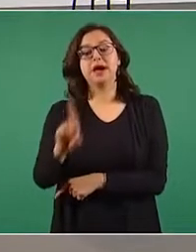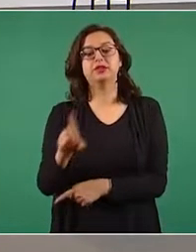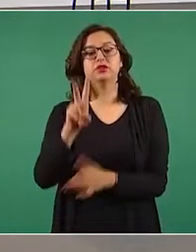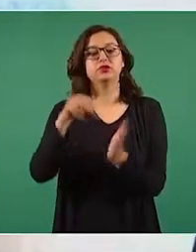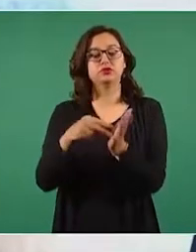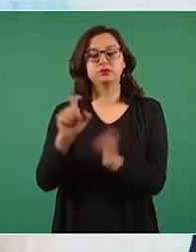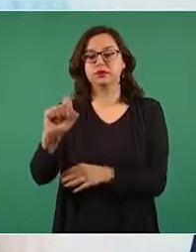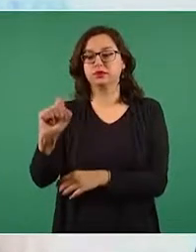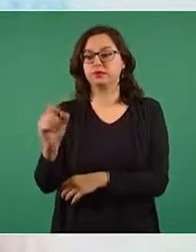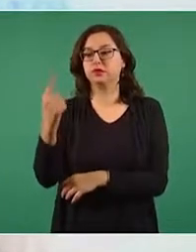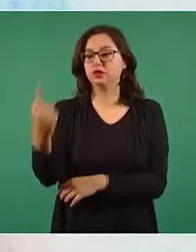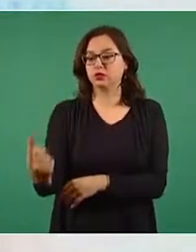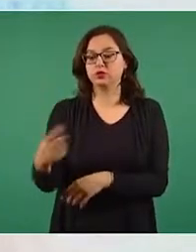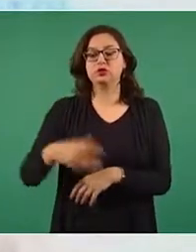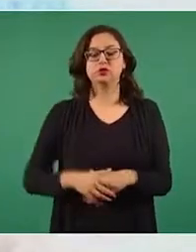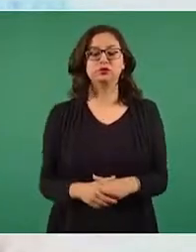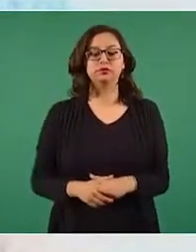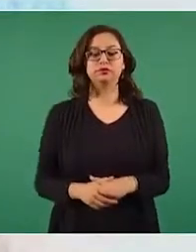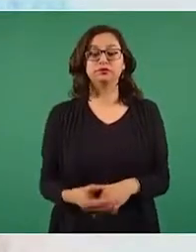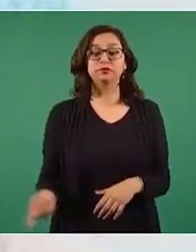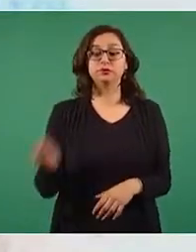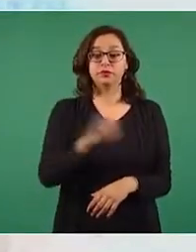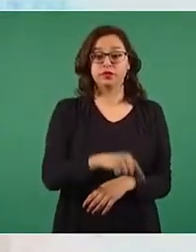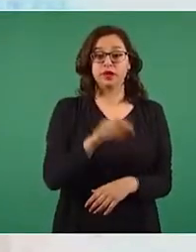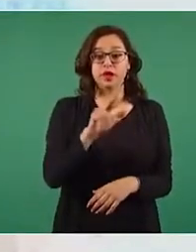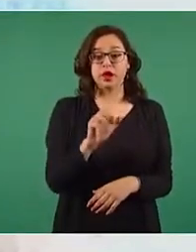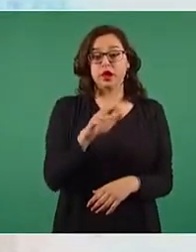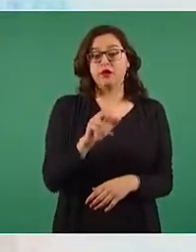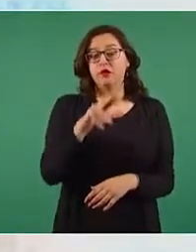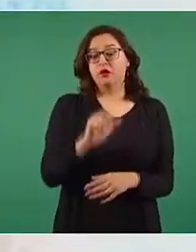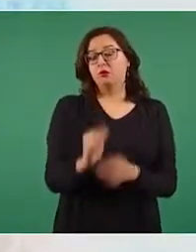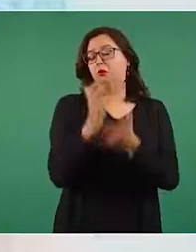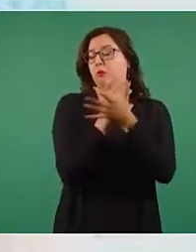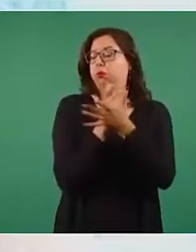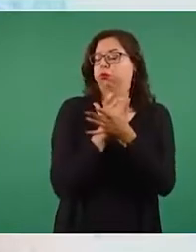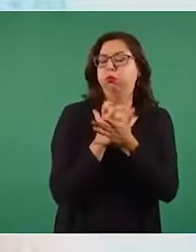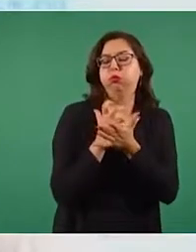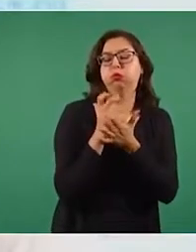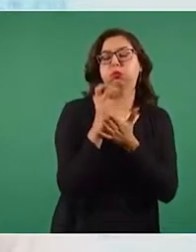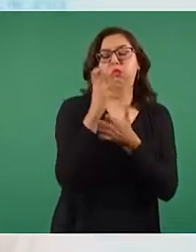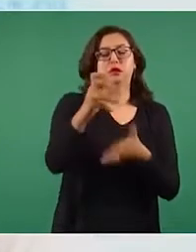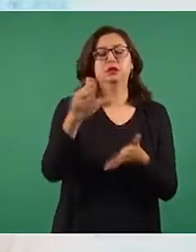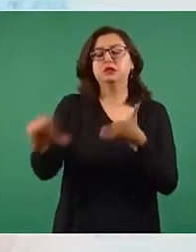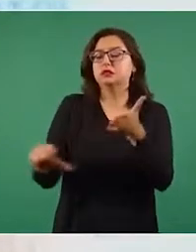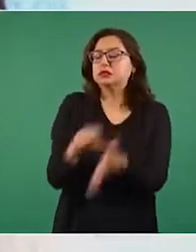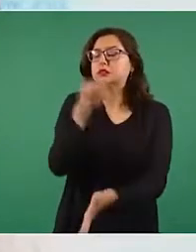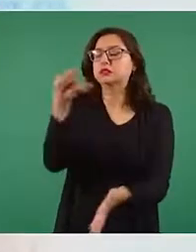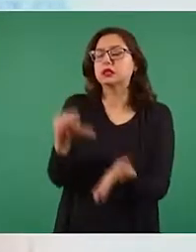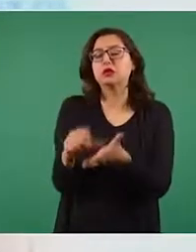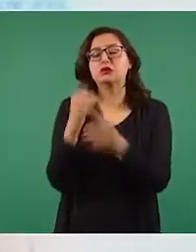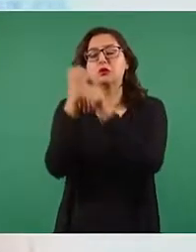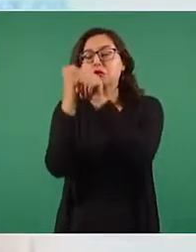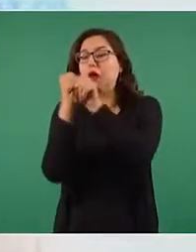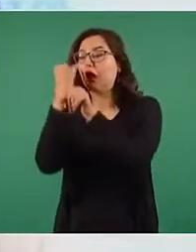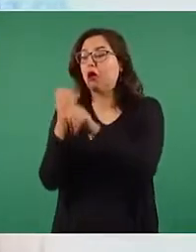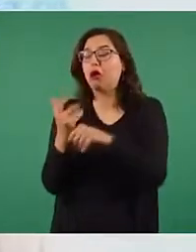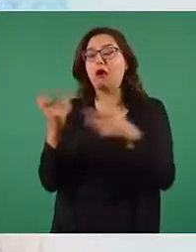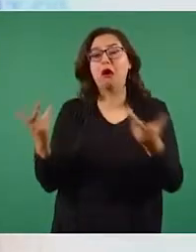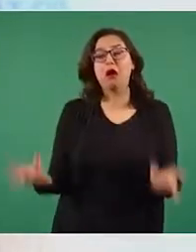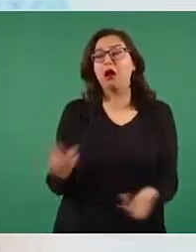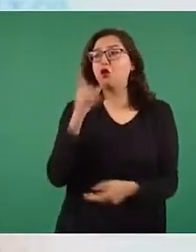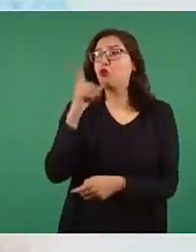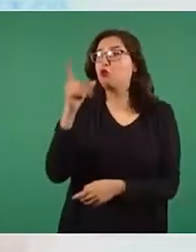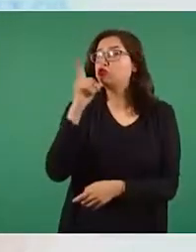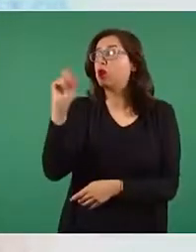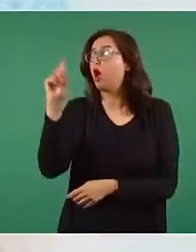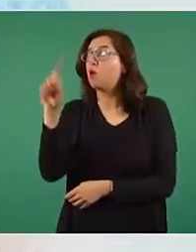El artículo de Reforma expone con dramatismo que los centros de investigación apenas tienen para pagar la luz y el agua